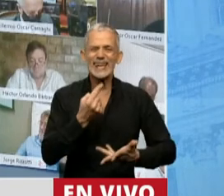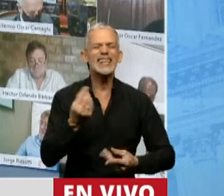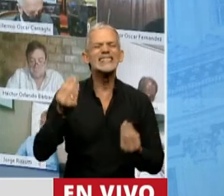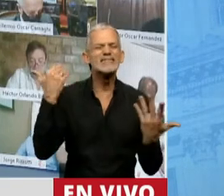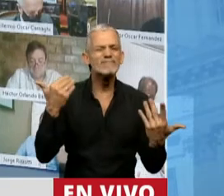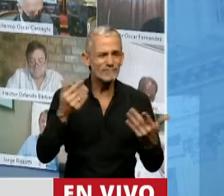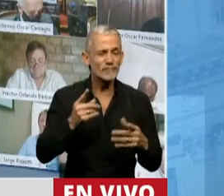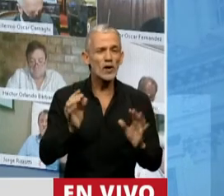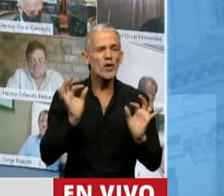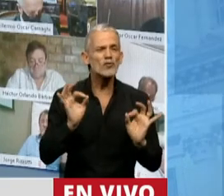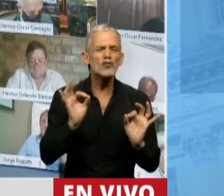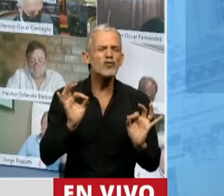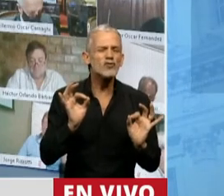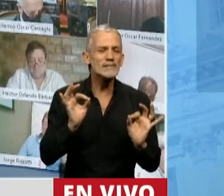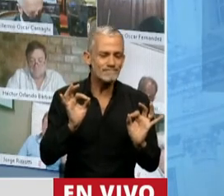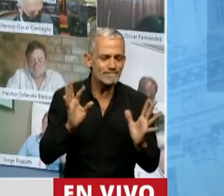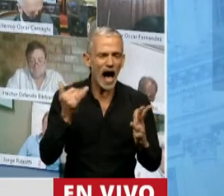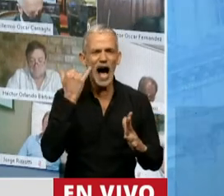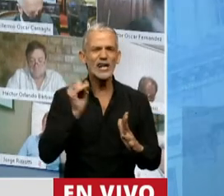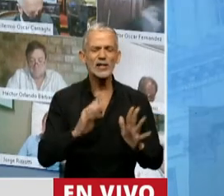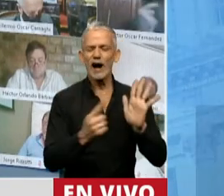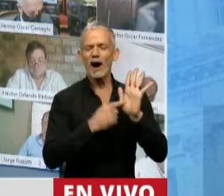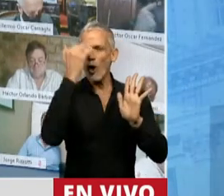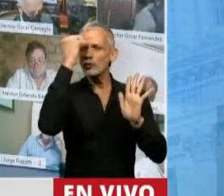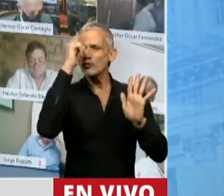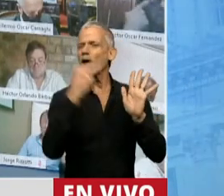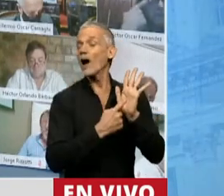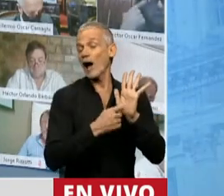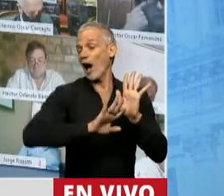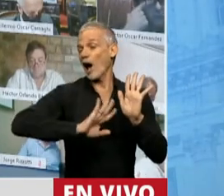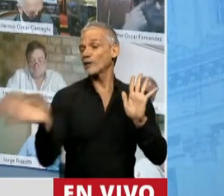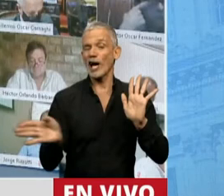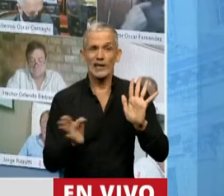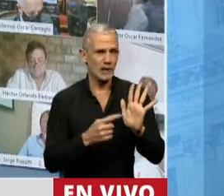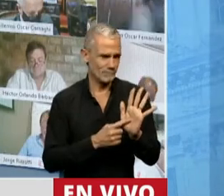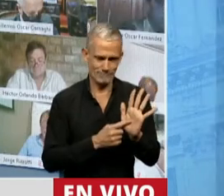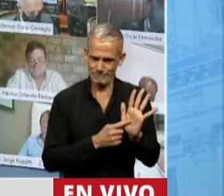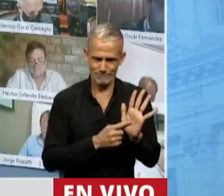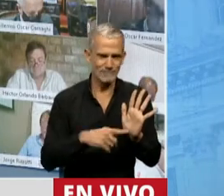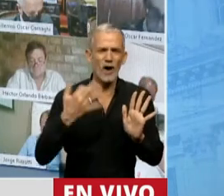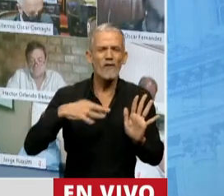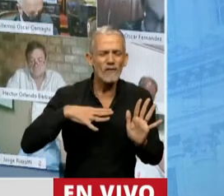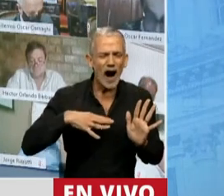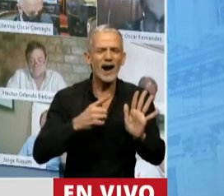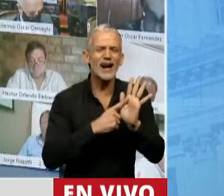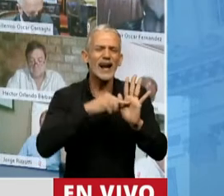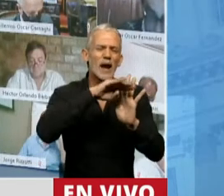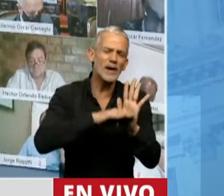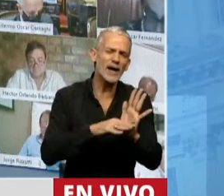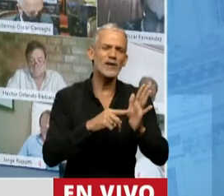que no es suficiente con la mención en nuestra Constitución para hacer operativo el ejercicio de nuestros derechos.